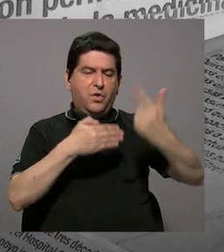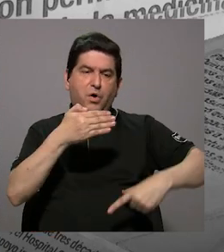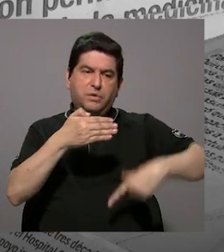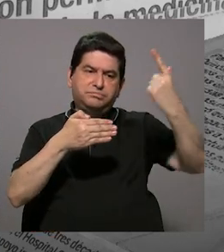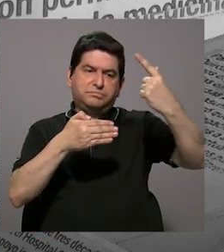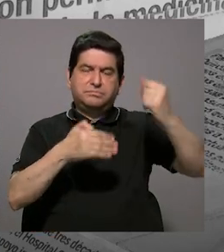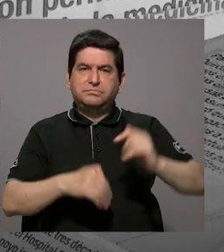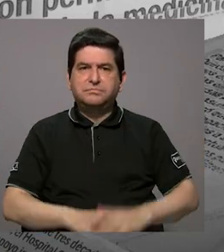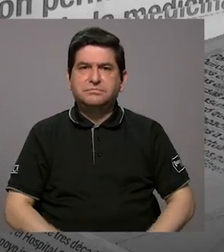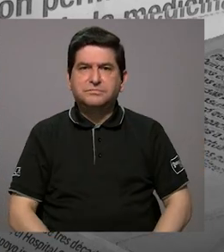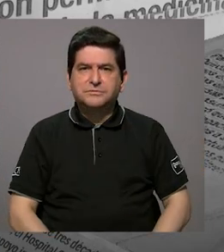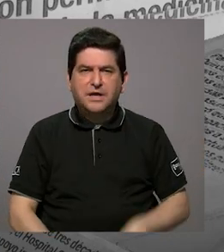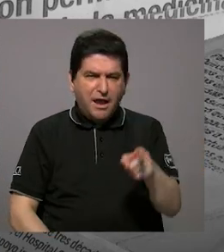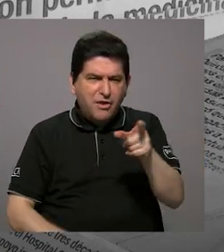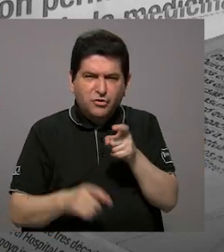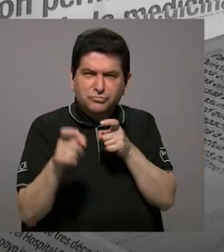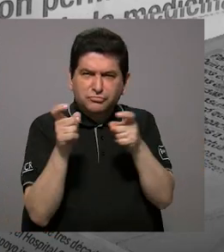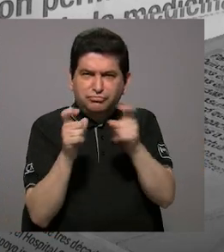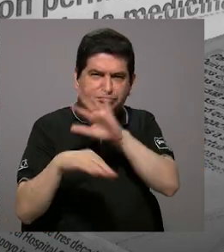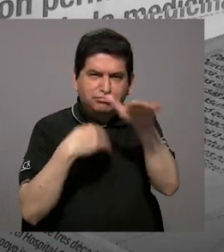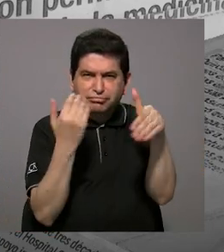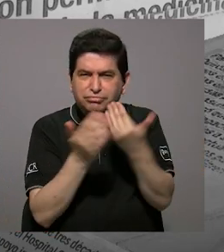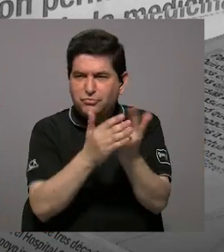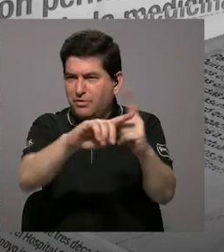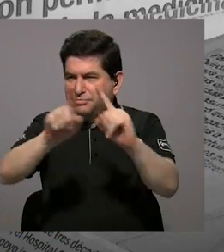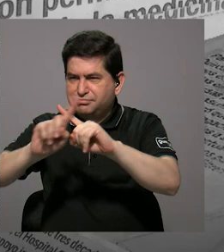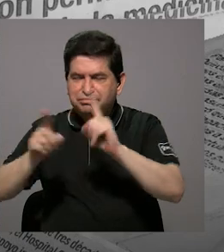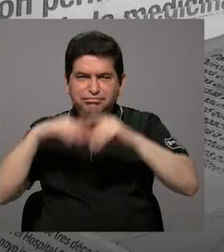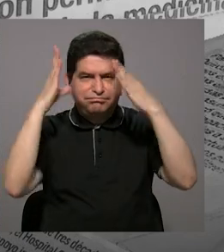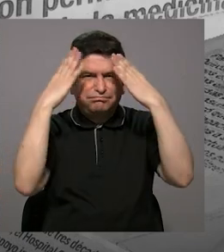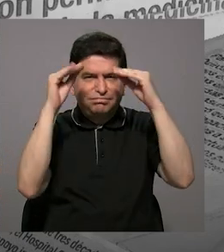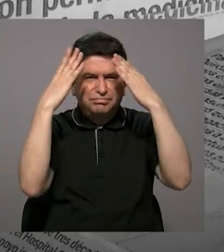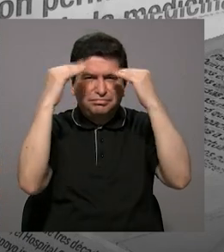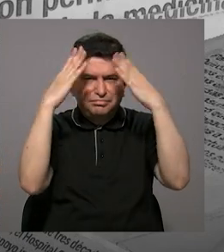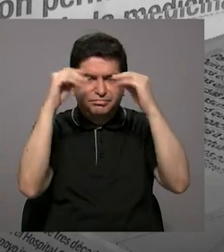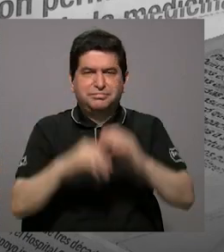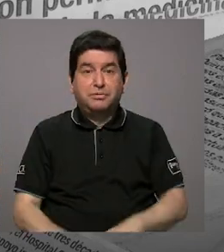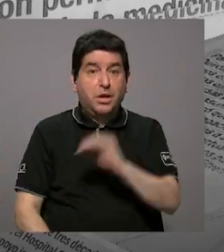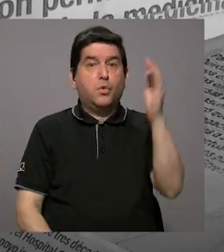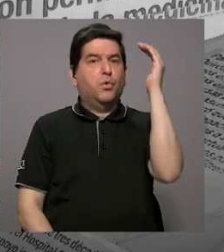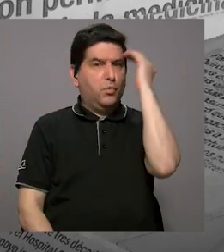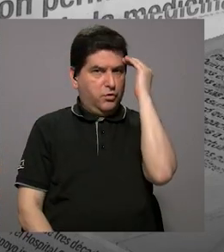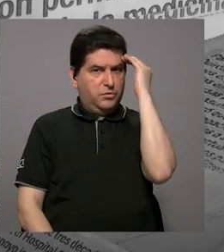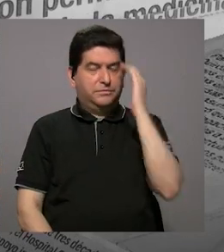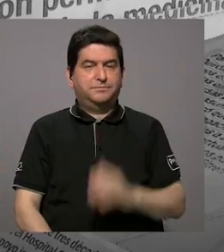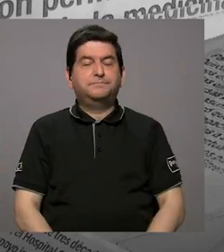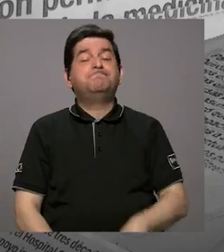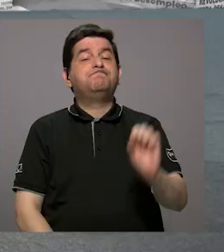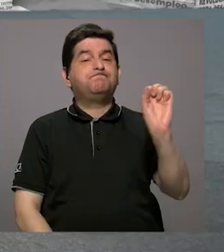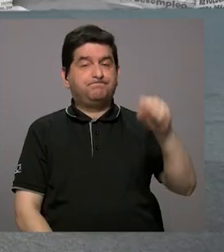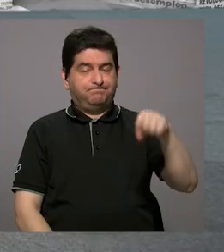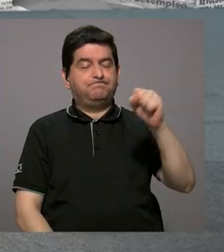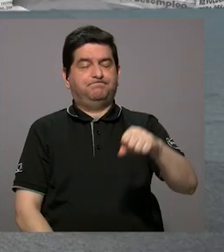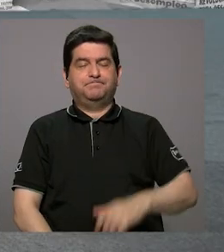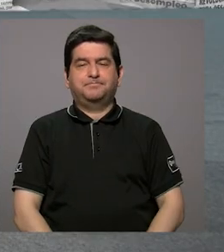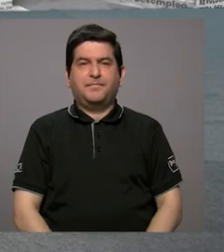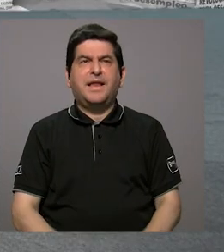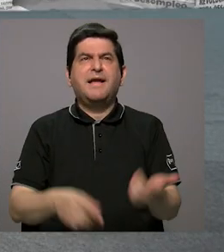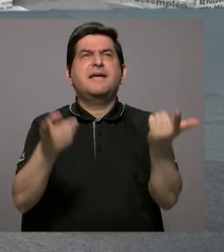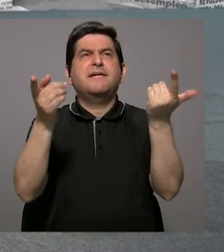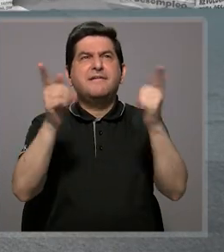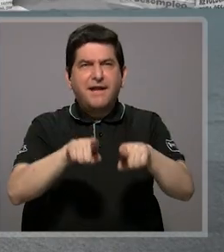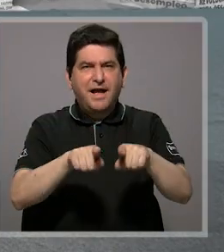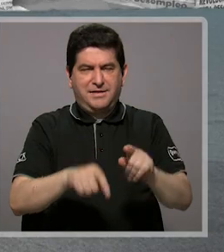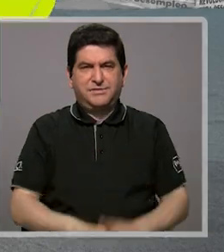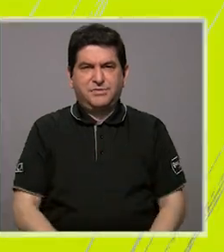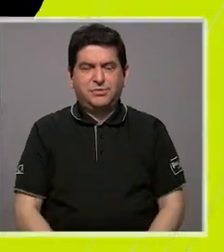posgrados, que manejan toda esta serie de informaciones y de conocimiento. Sí, en el caso